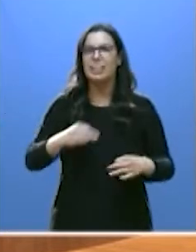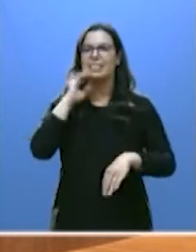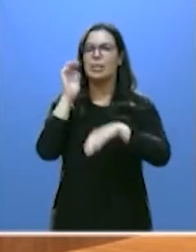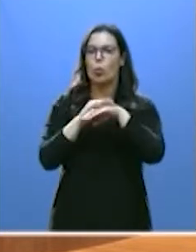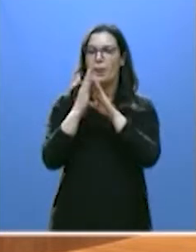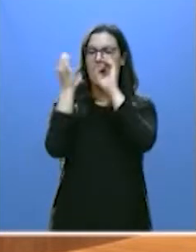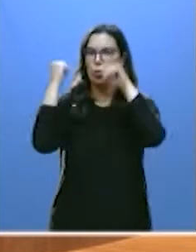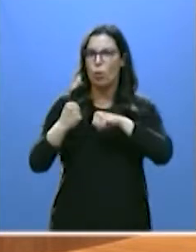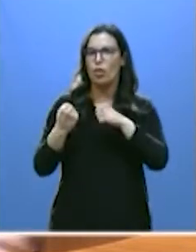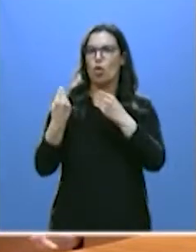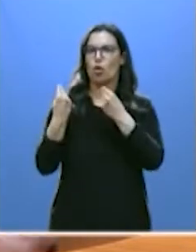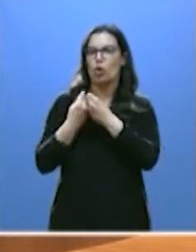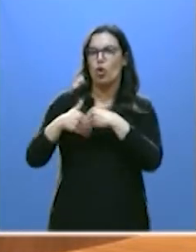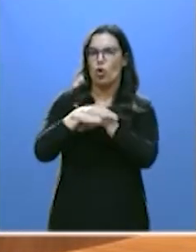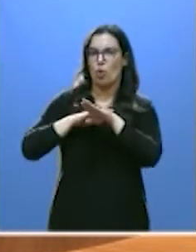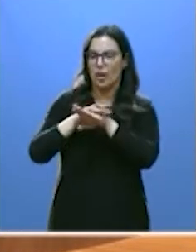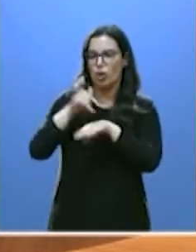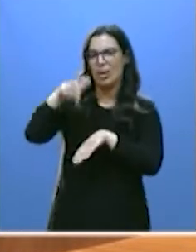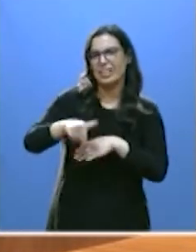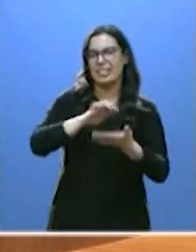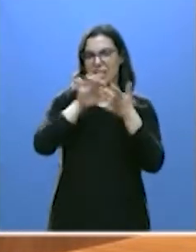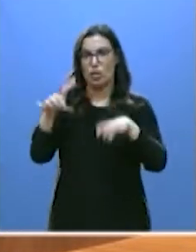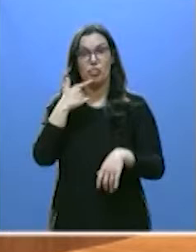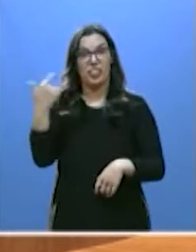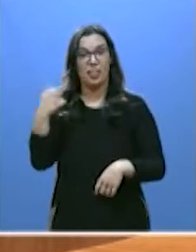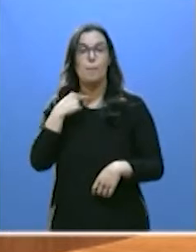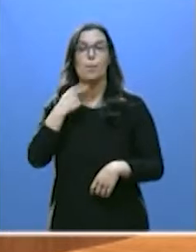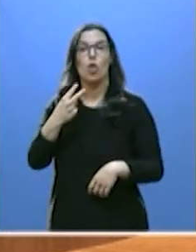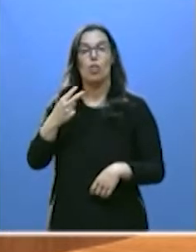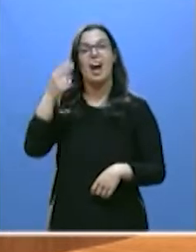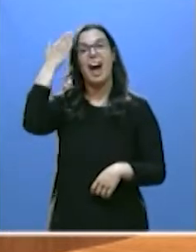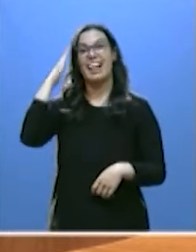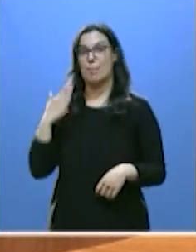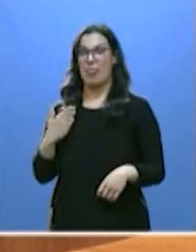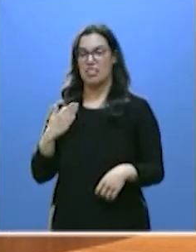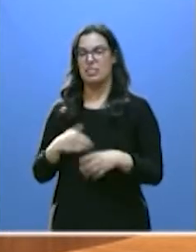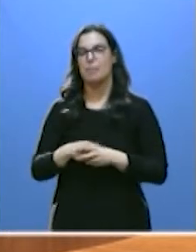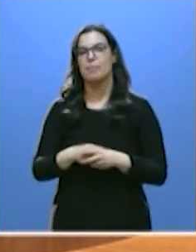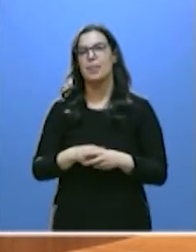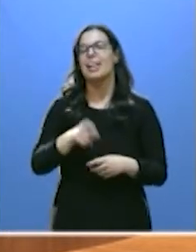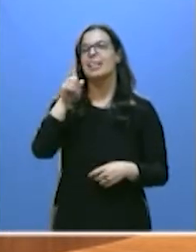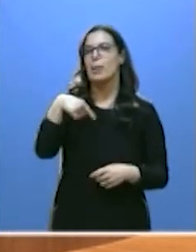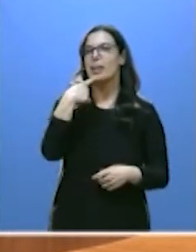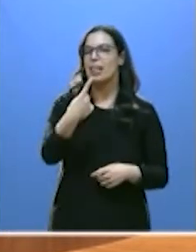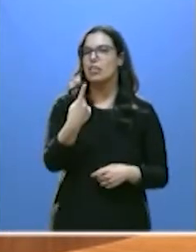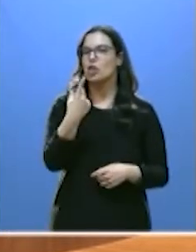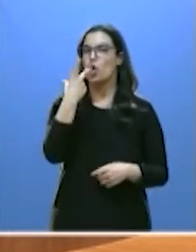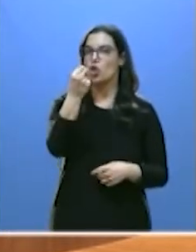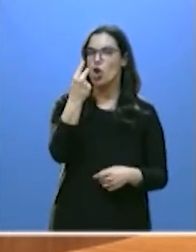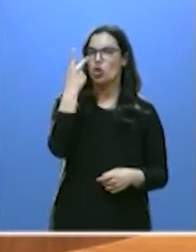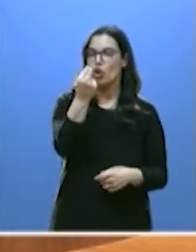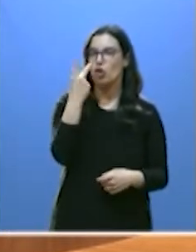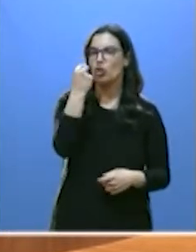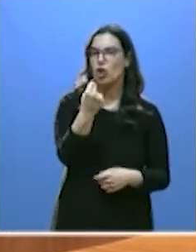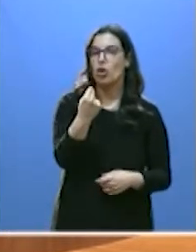acuerdo de gobierno en Castilla y León. También le ha dicho que no al menos en tres entrevistas en medios